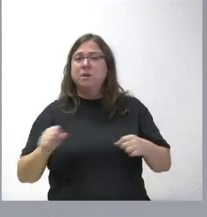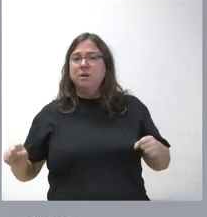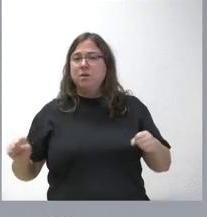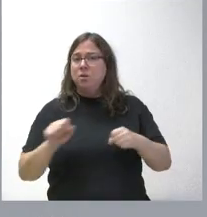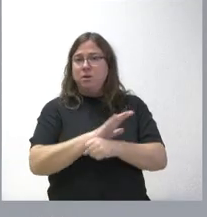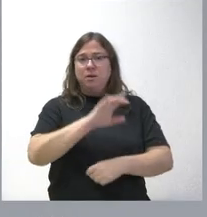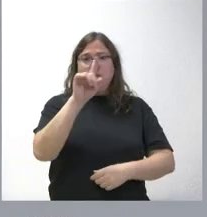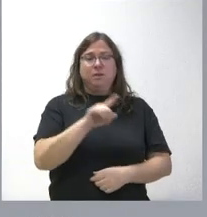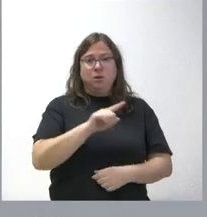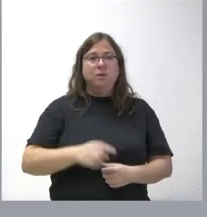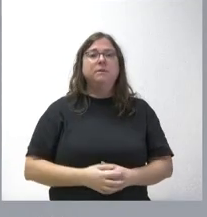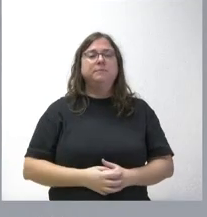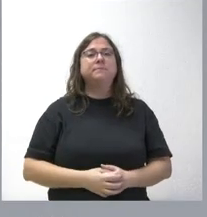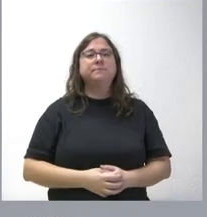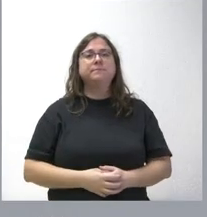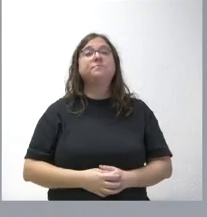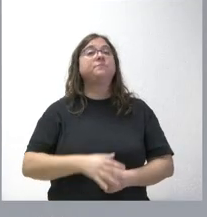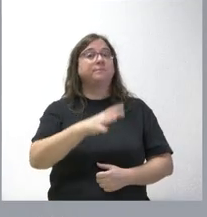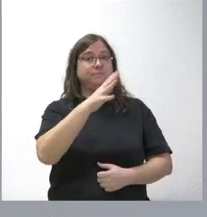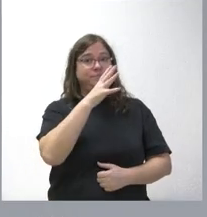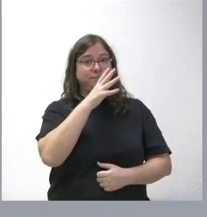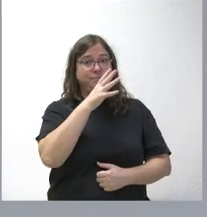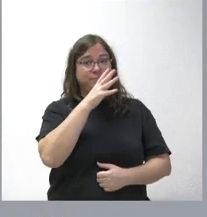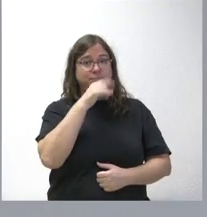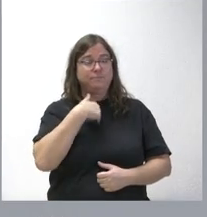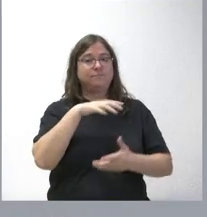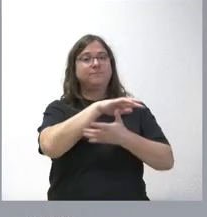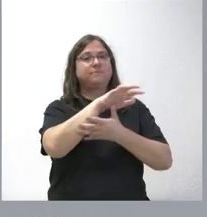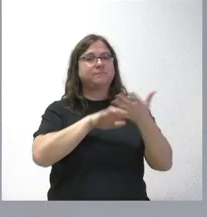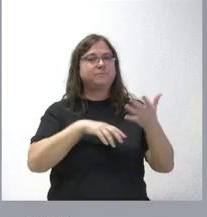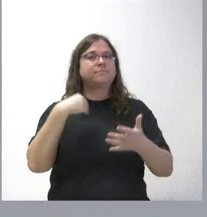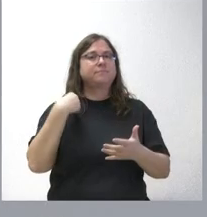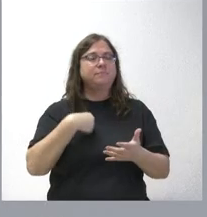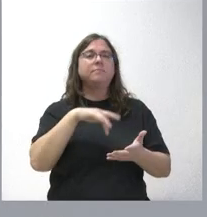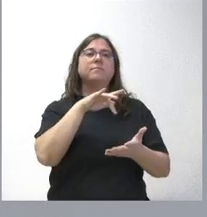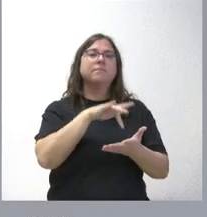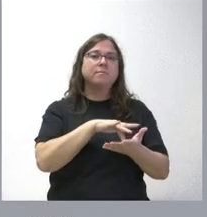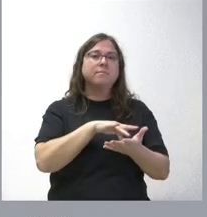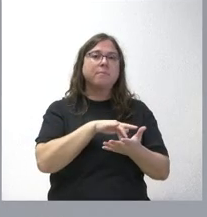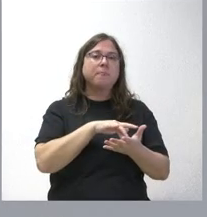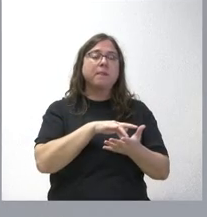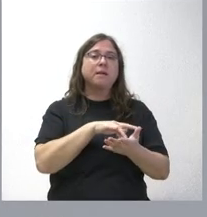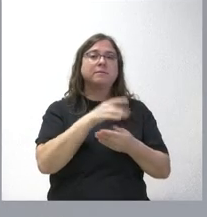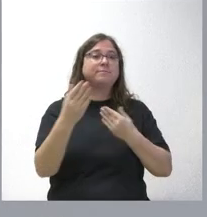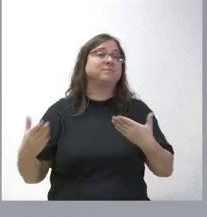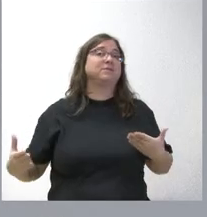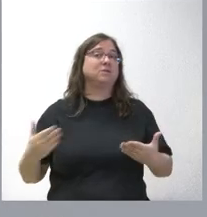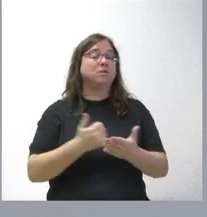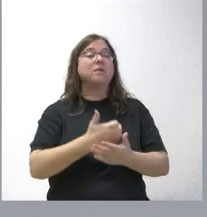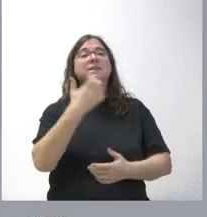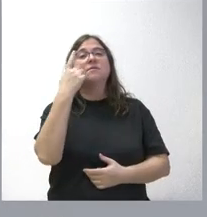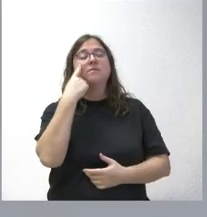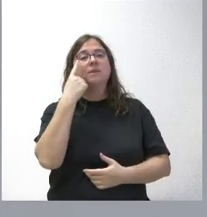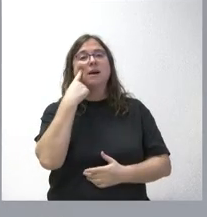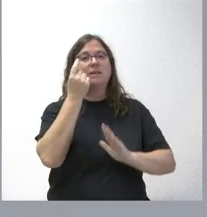con libre designación. Ahora, en este texto que se somete a la consideración de todo el mundo, sí se fijan en esos